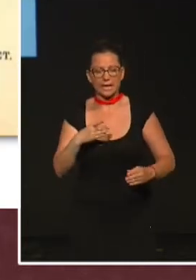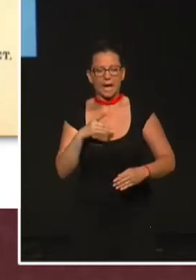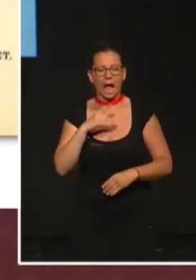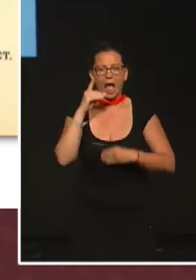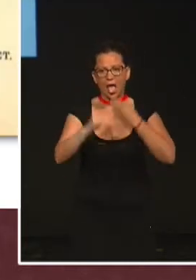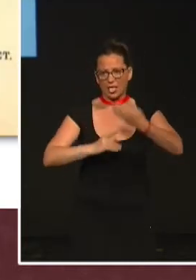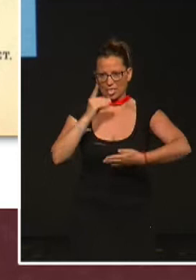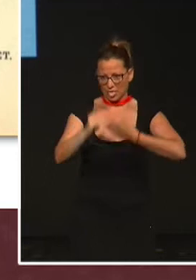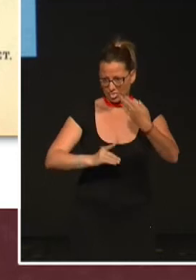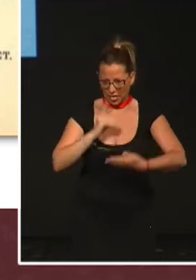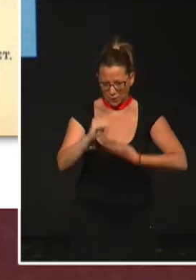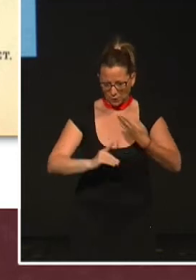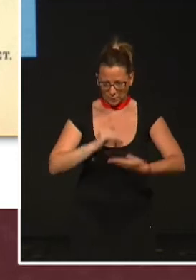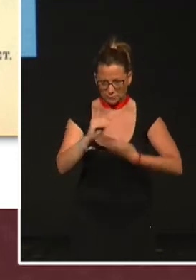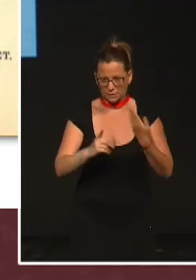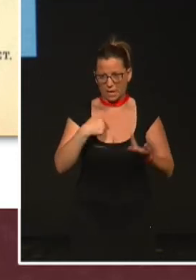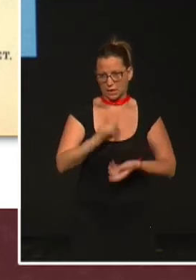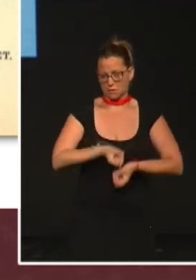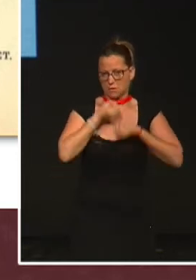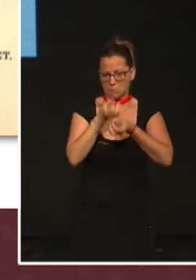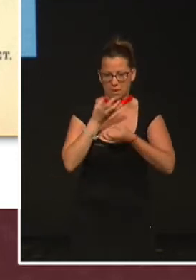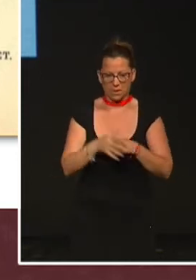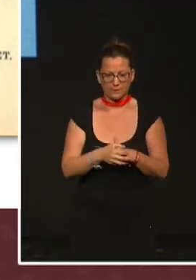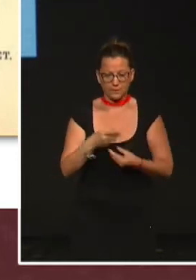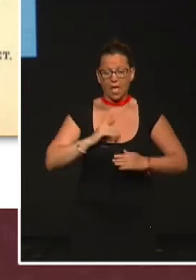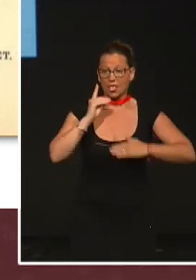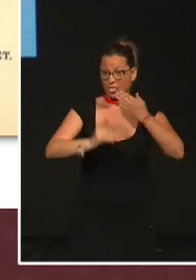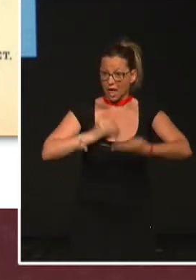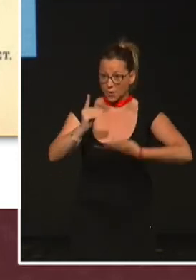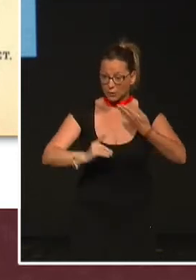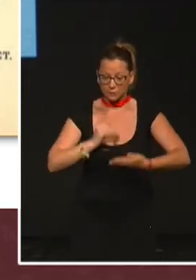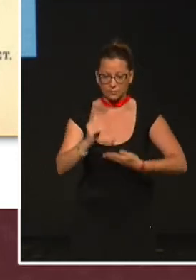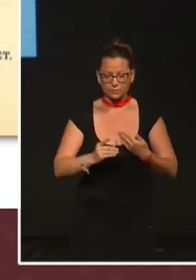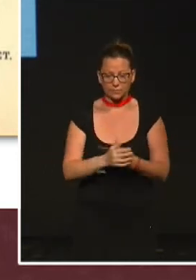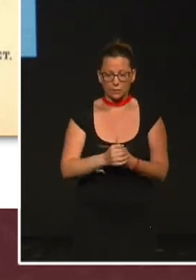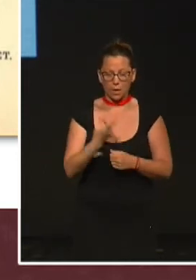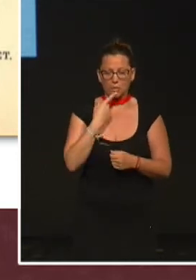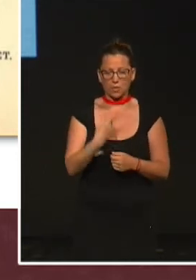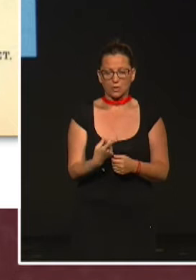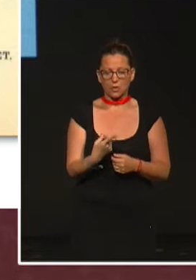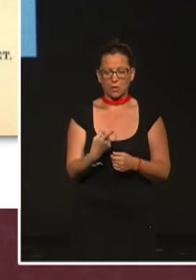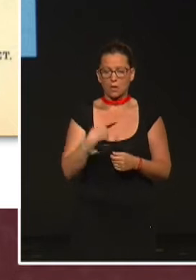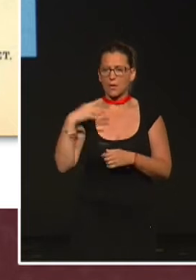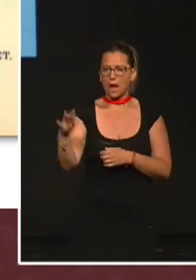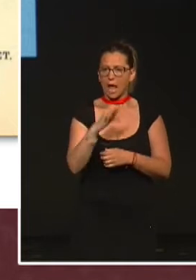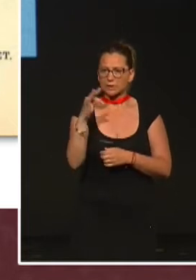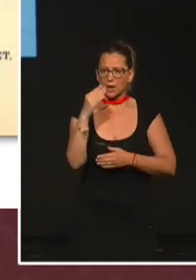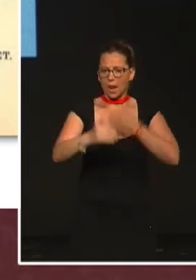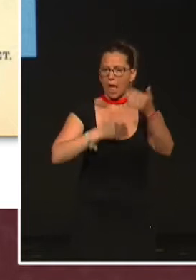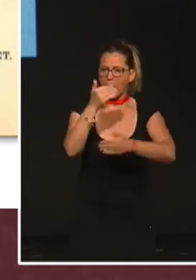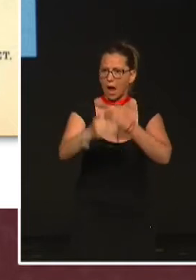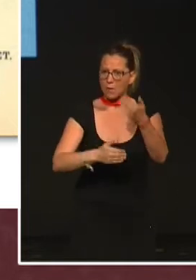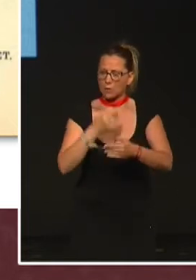que es de quien vengo yo a hablar en mi charla. Darwin, cuando estableció la teoría de la evolución,